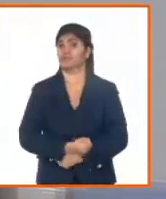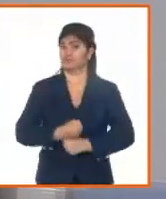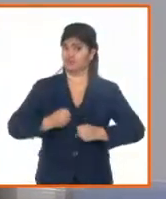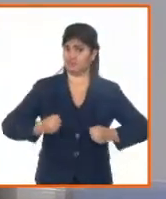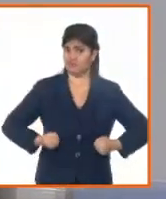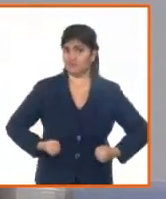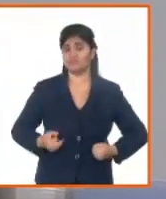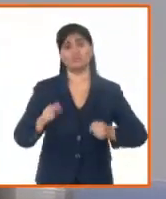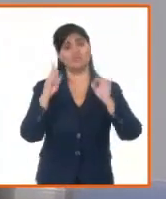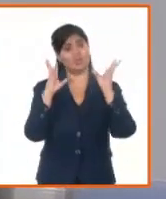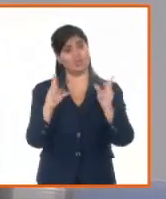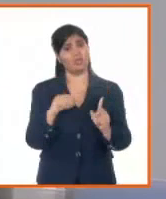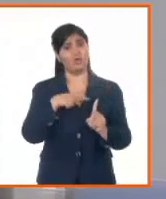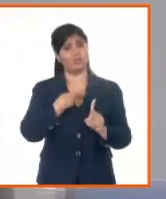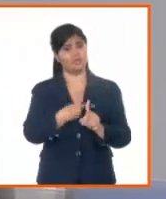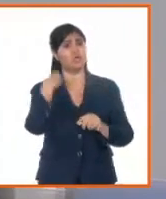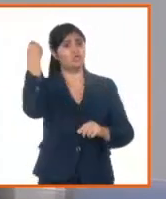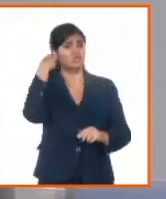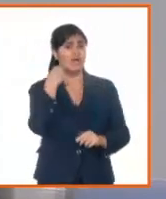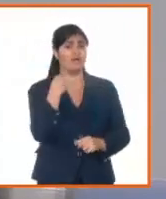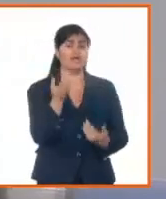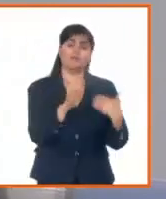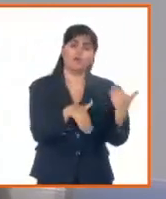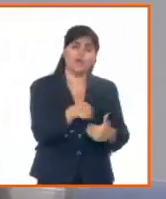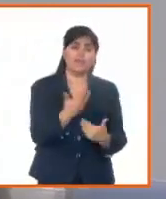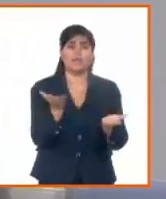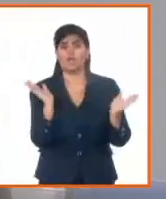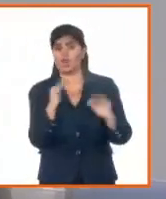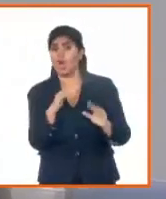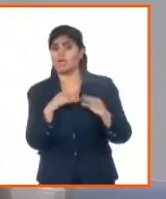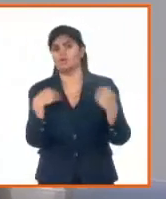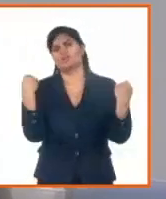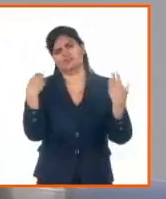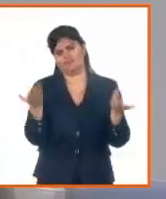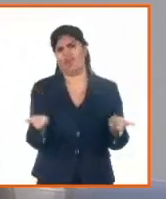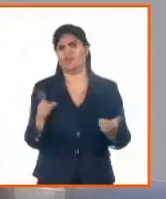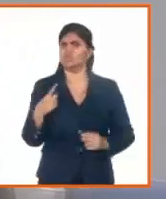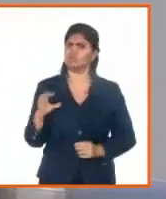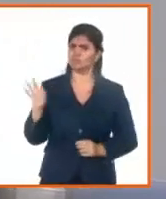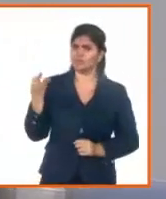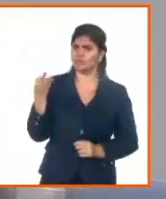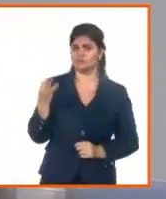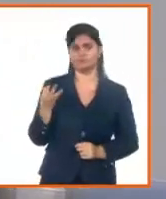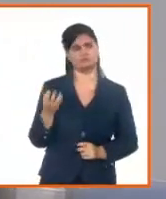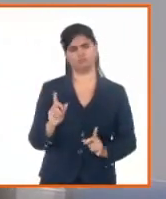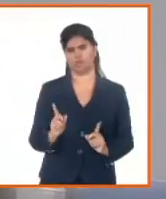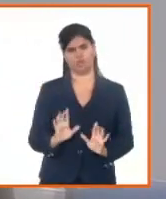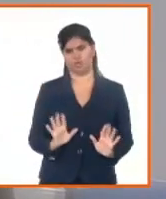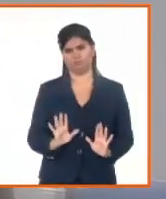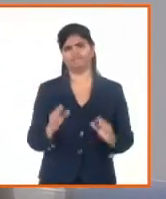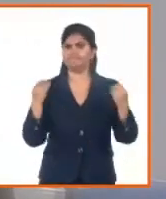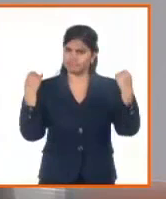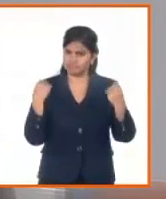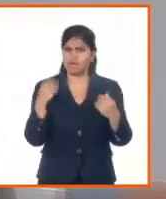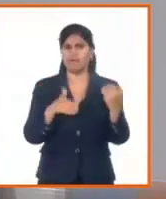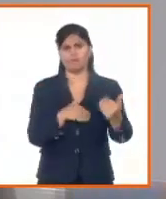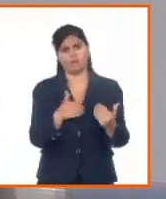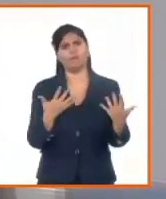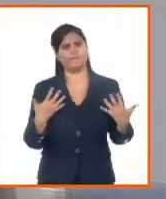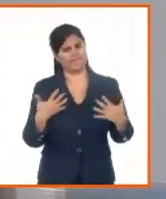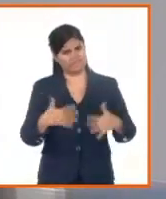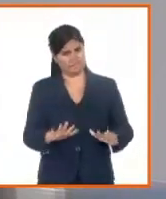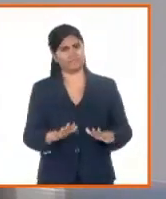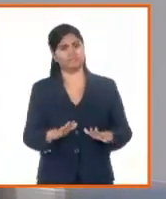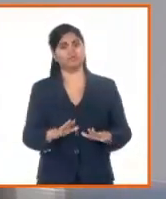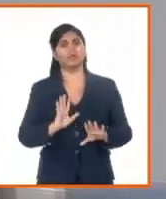resultado, pese a todas esas deficiencias que además reconocemos que tenemos hoy, de índole objetivo y también el desempeño, que te